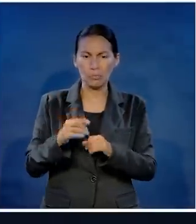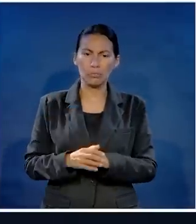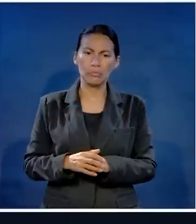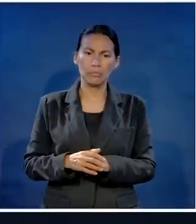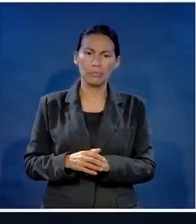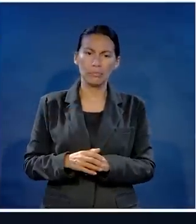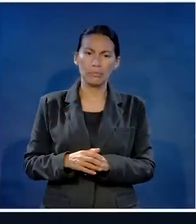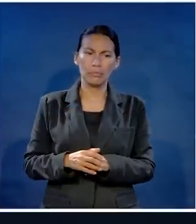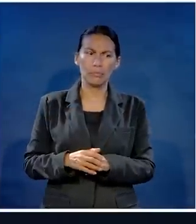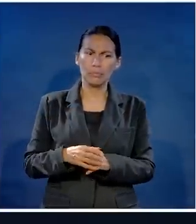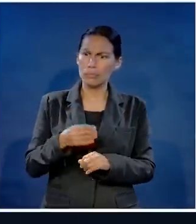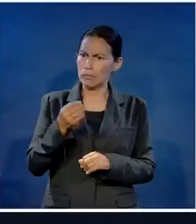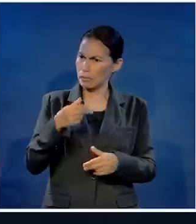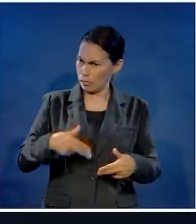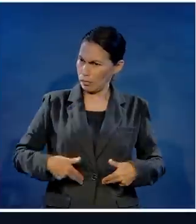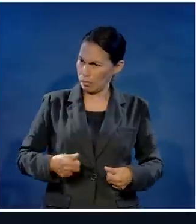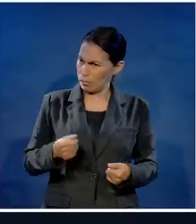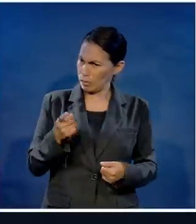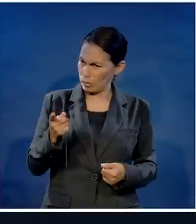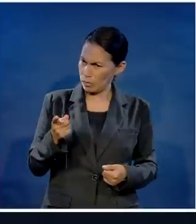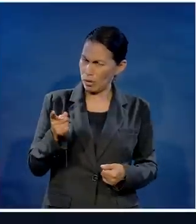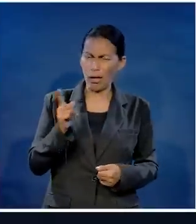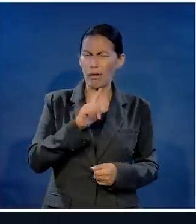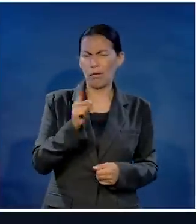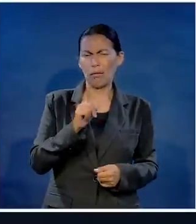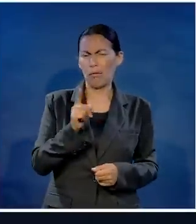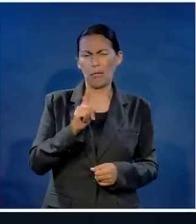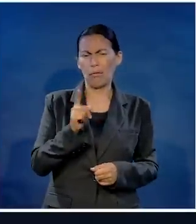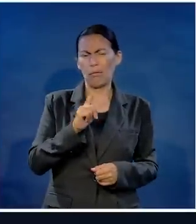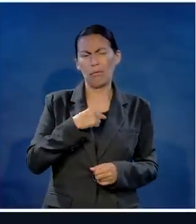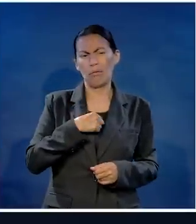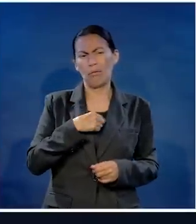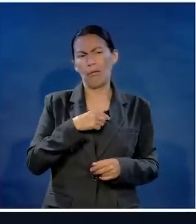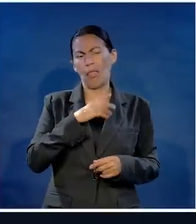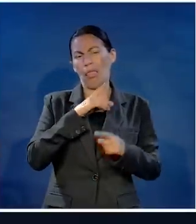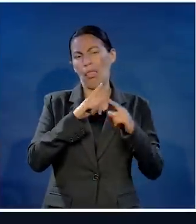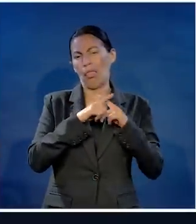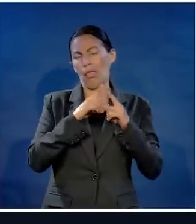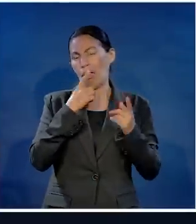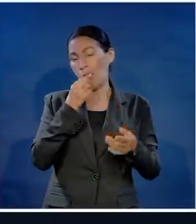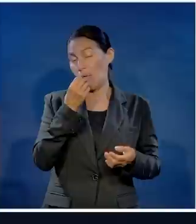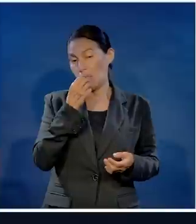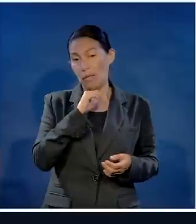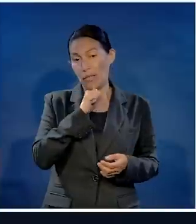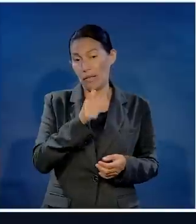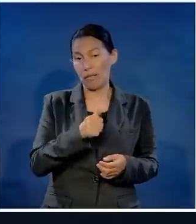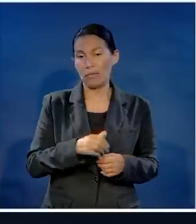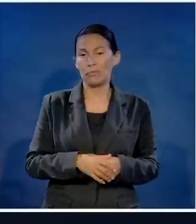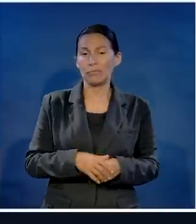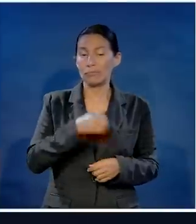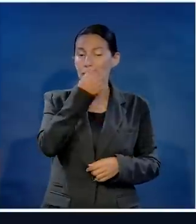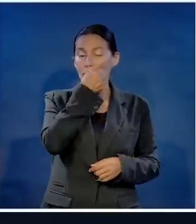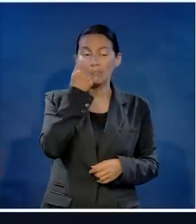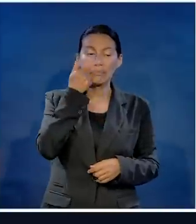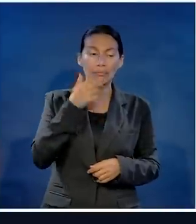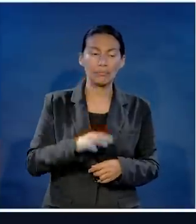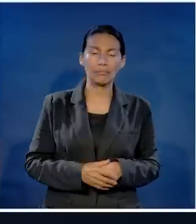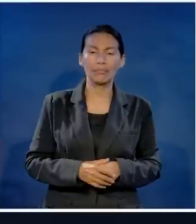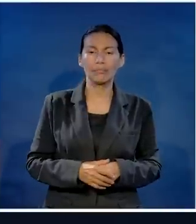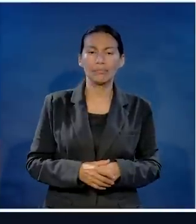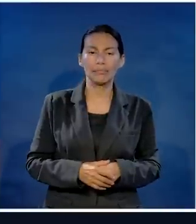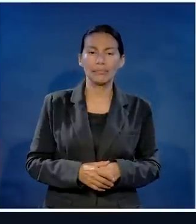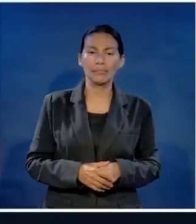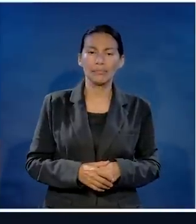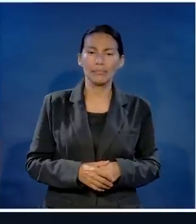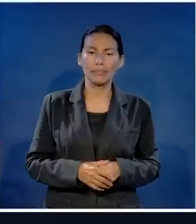juguito de ese splash que vendían un splash ¿no tienes hambre Luis? no, no le dije yo estoy a dieta yo estoy bien durante